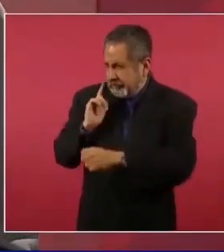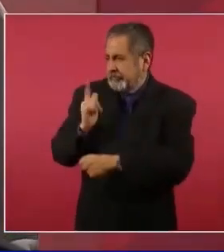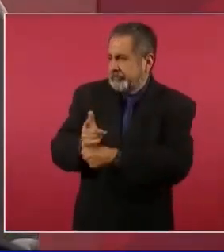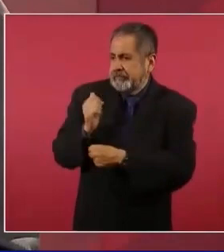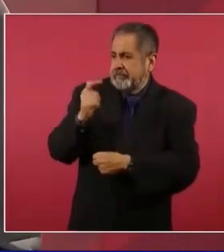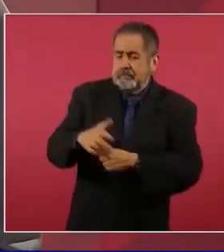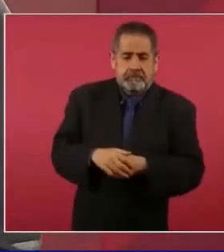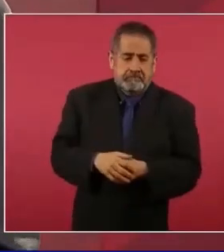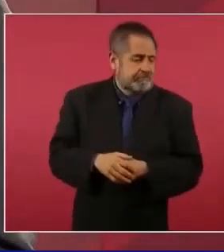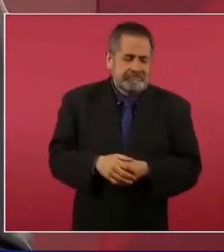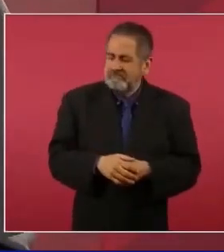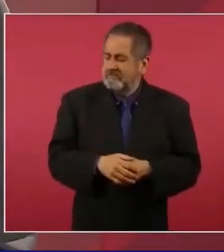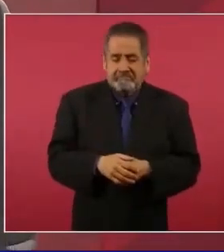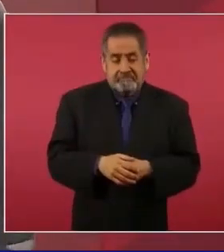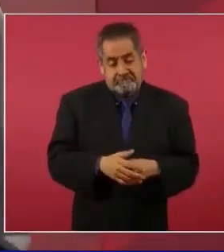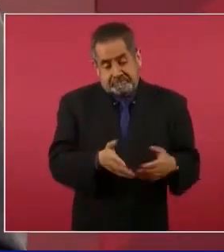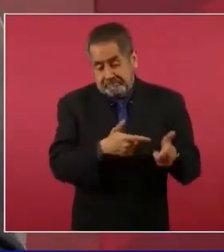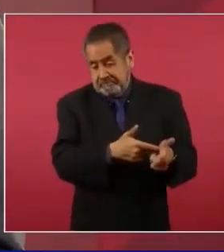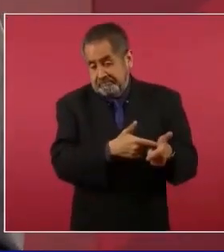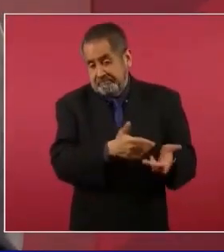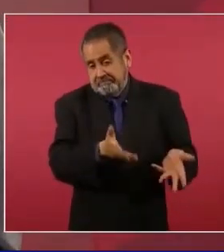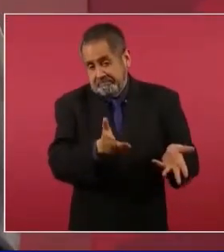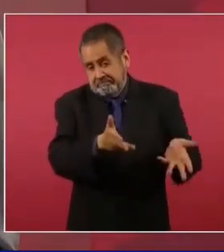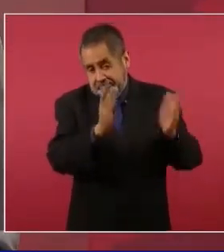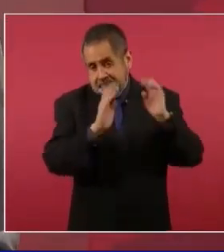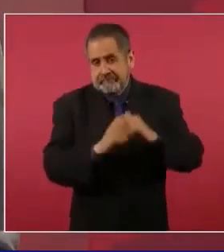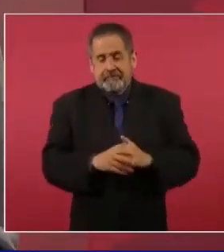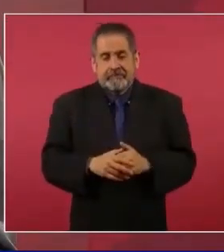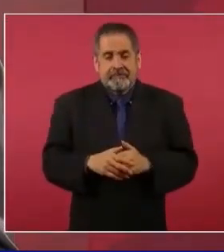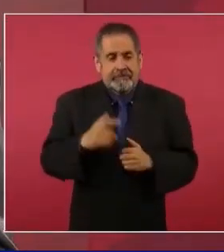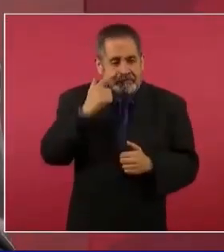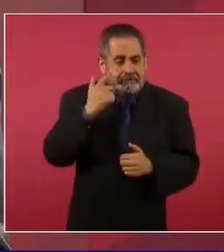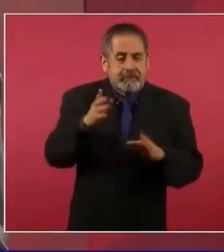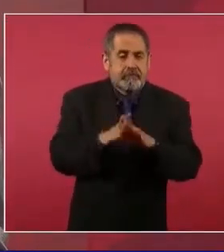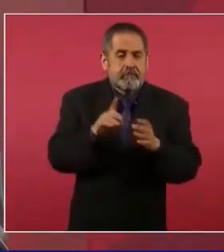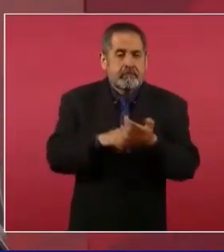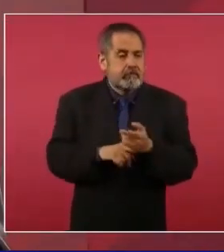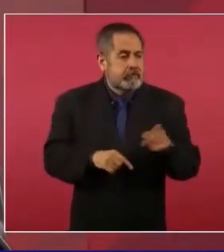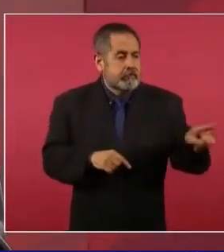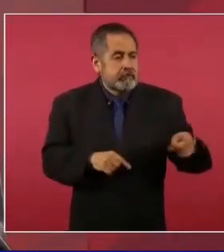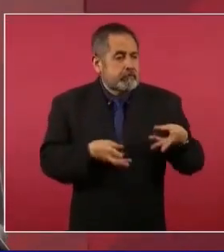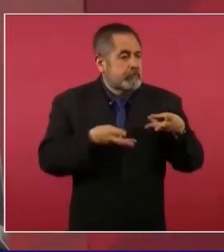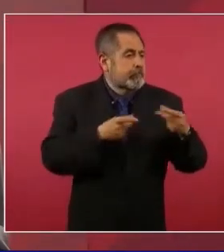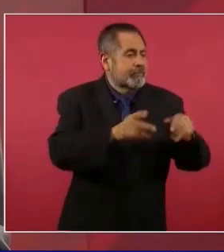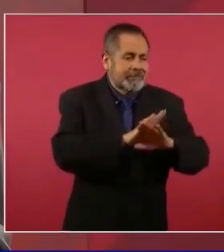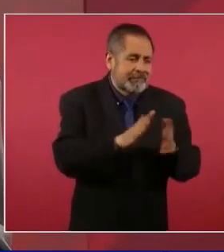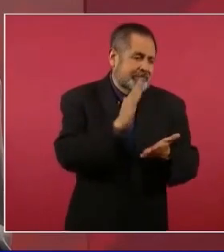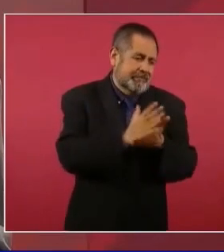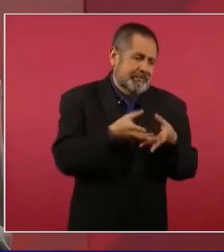pero que sigan su camino. Les digo todo esto también para ver si se ahorran dinero